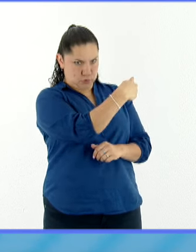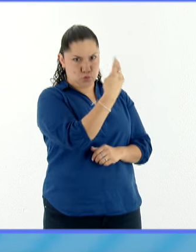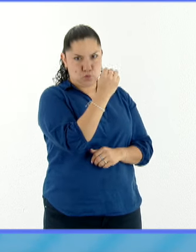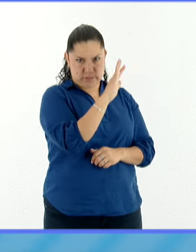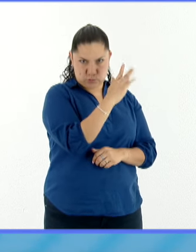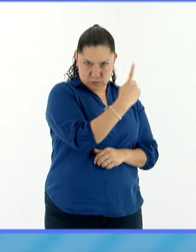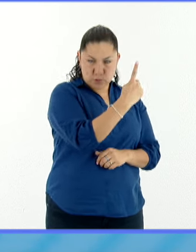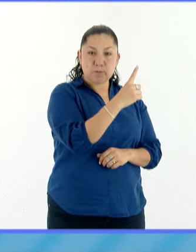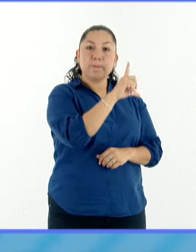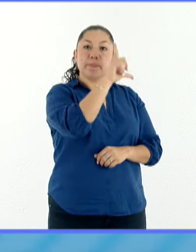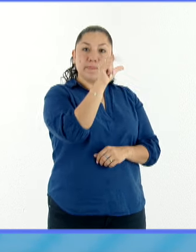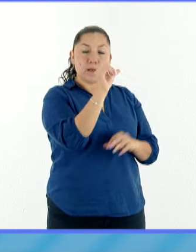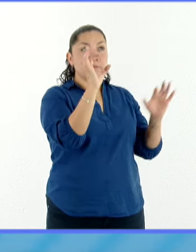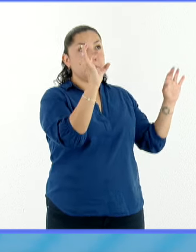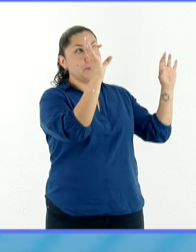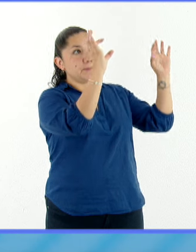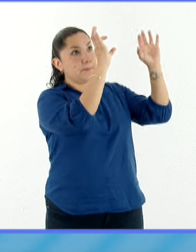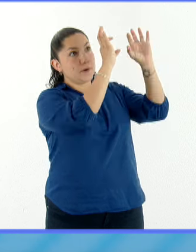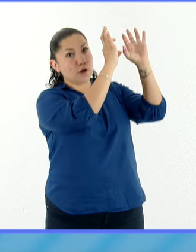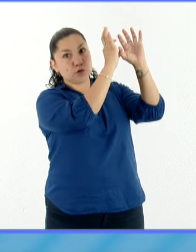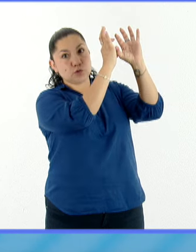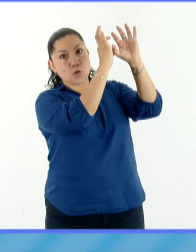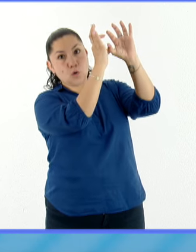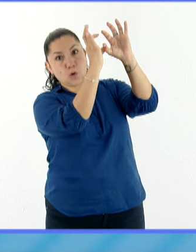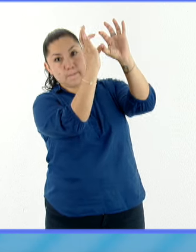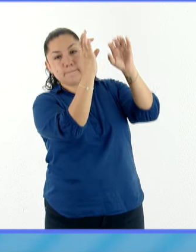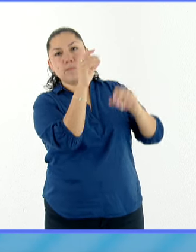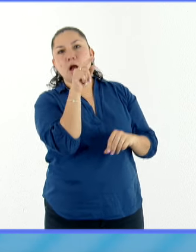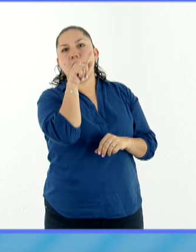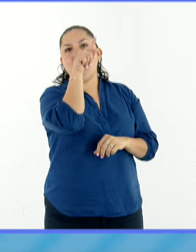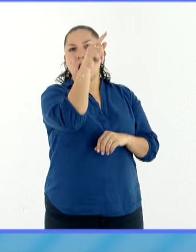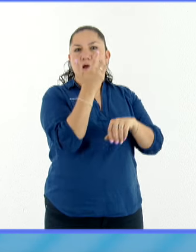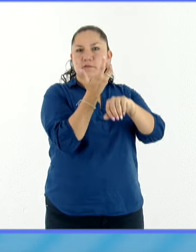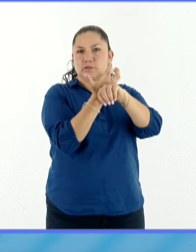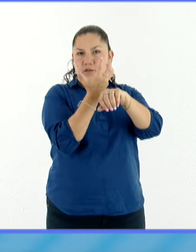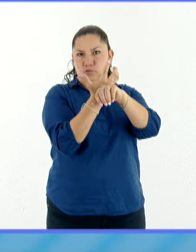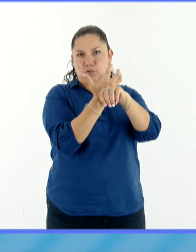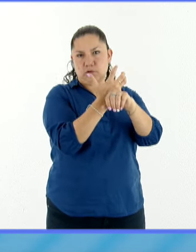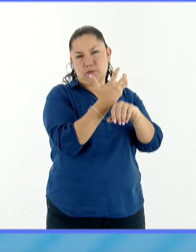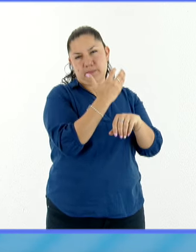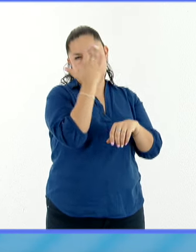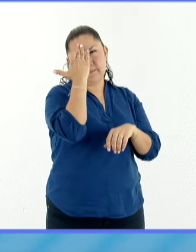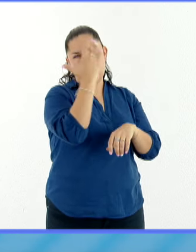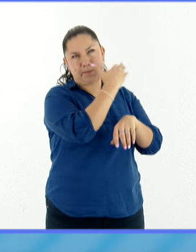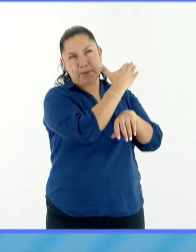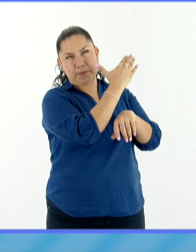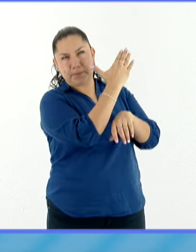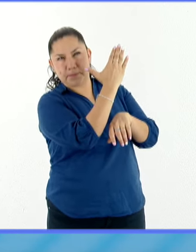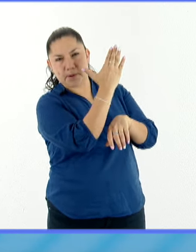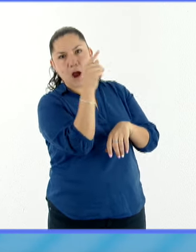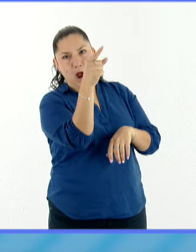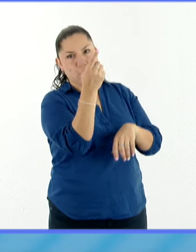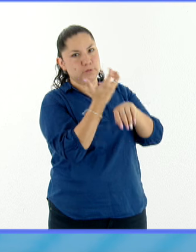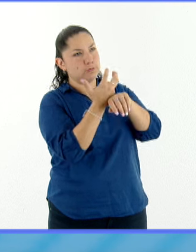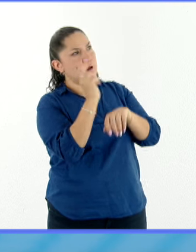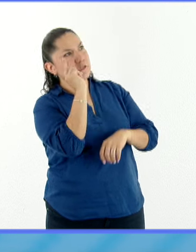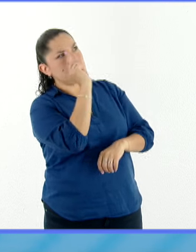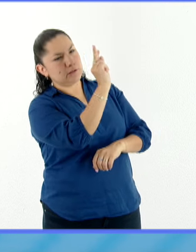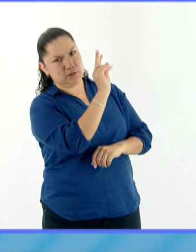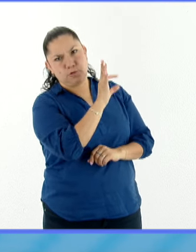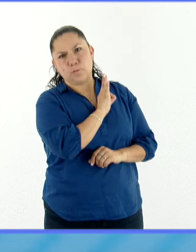la sombra hacia el norte, hacia los Estados Unidos. La sombra, obviamente, a través del país,